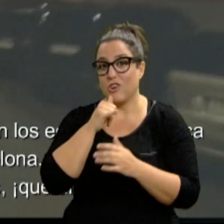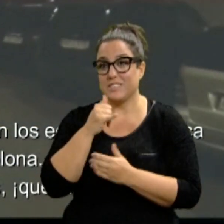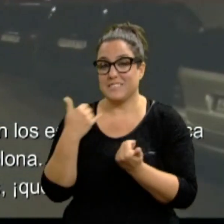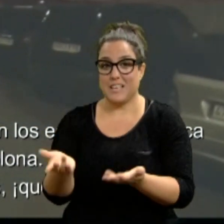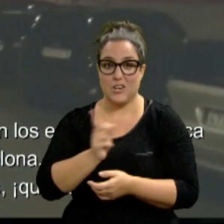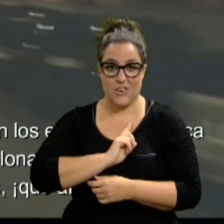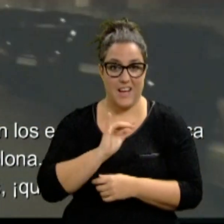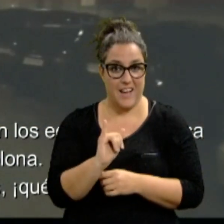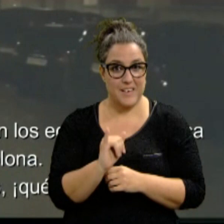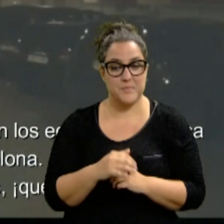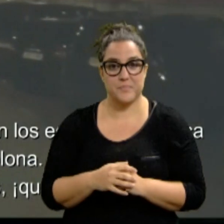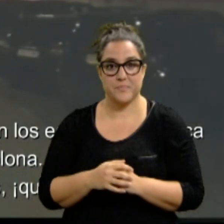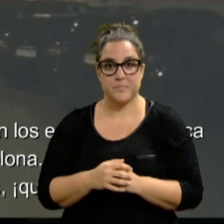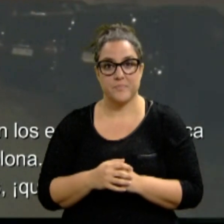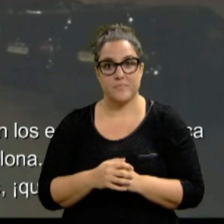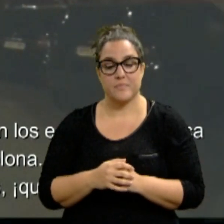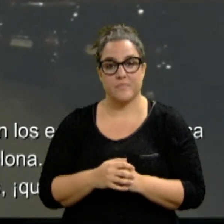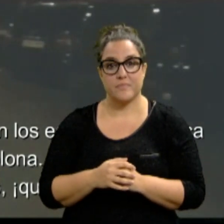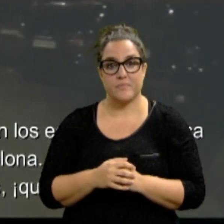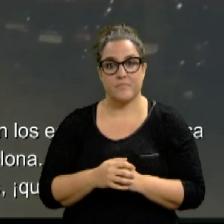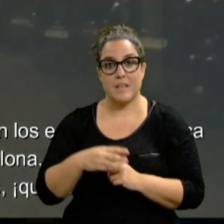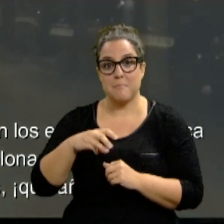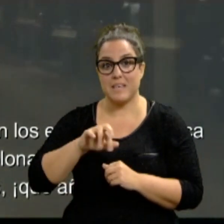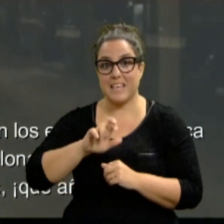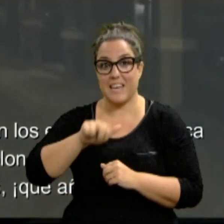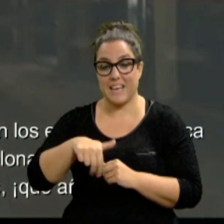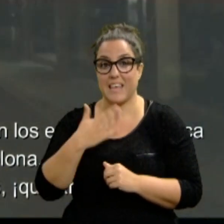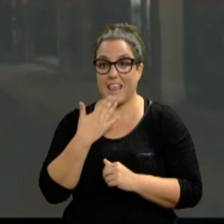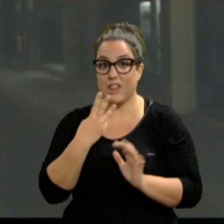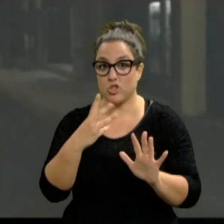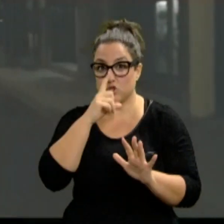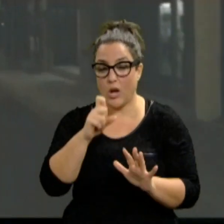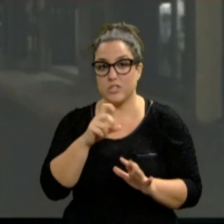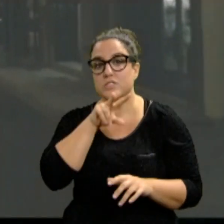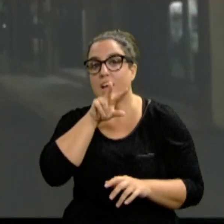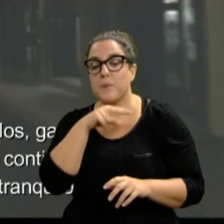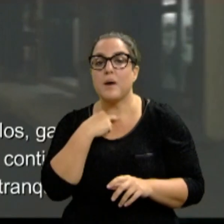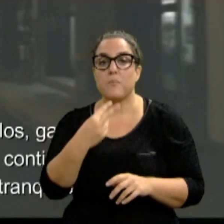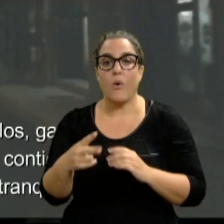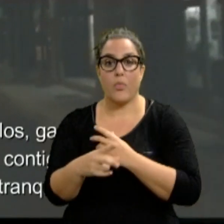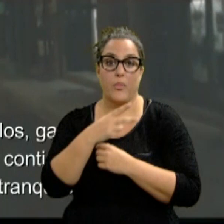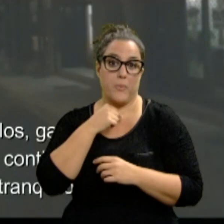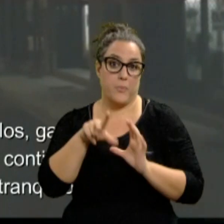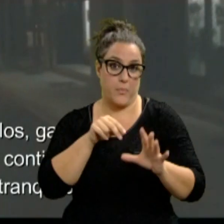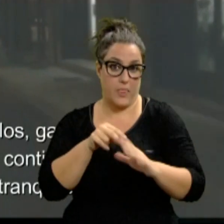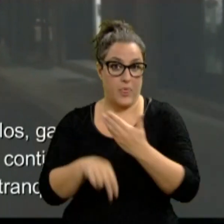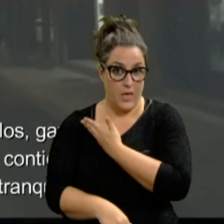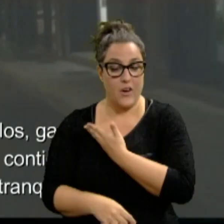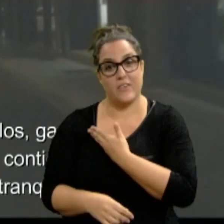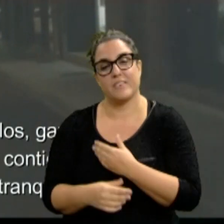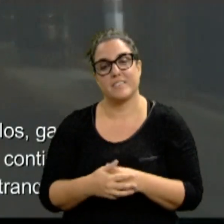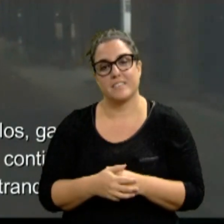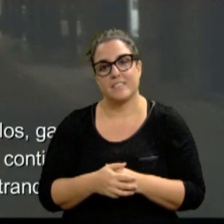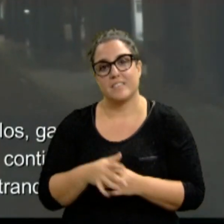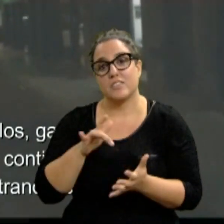sí, les traerá sus regalos. Pues miren la borda de ocho años, es la encargada de poner voz a los sentimientos de las niñas y niñas navarros. Este 24 de diciembre no habrá